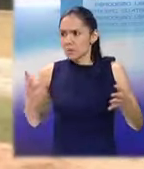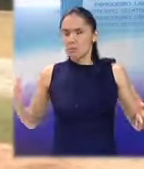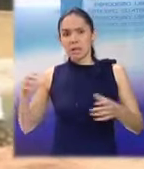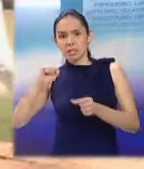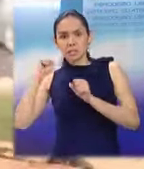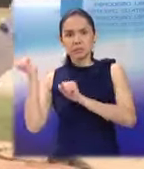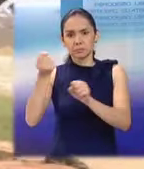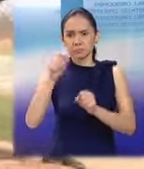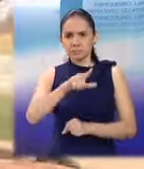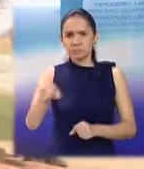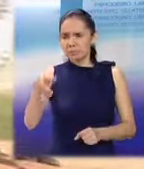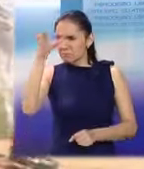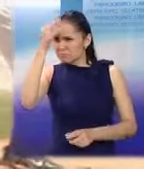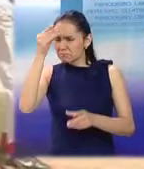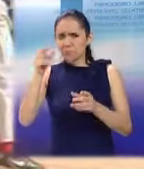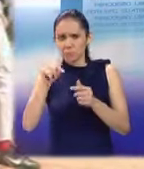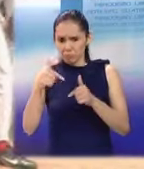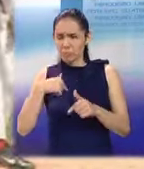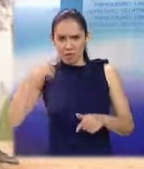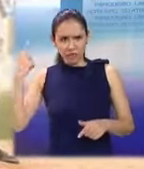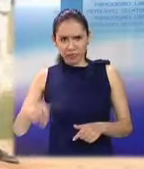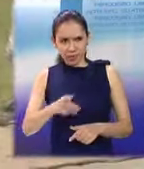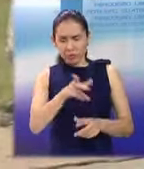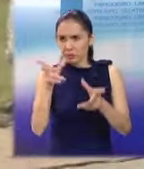rápido y lo poco que nos han enseñado